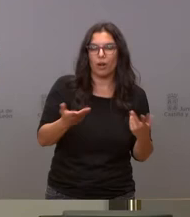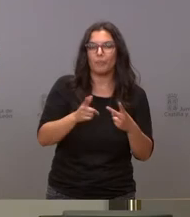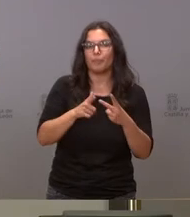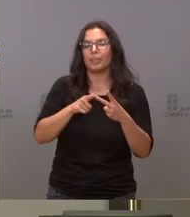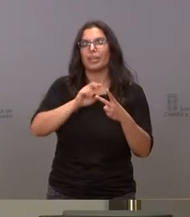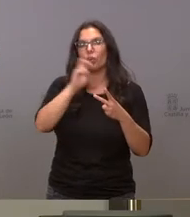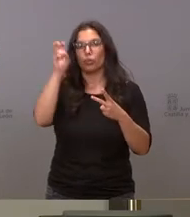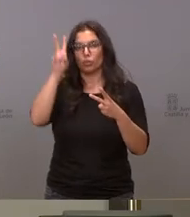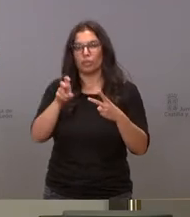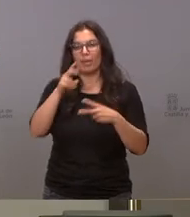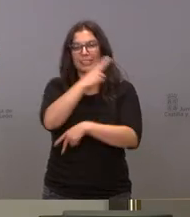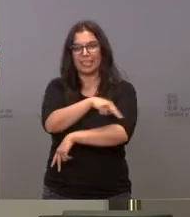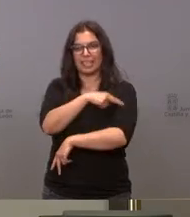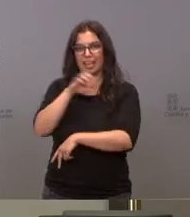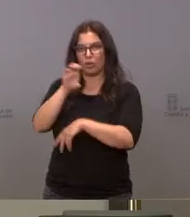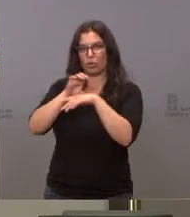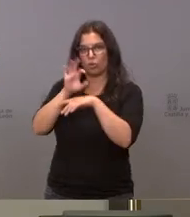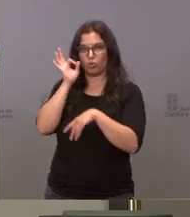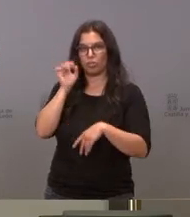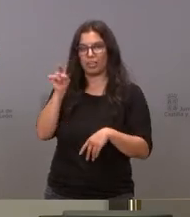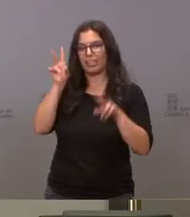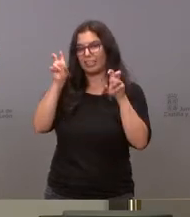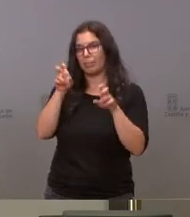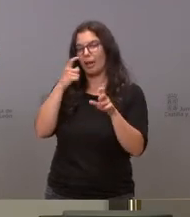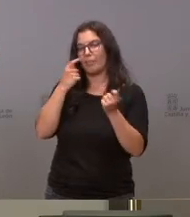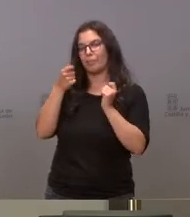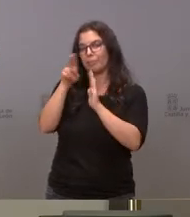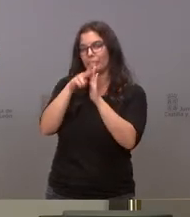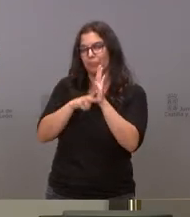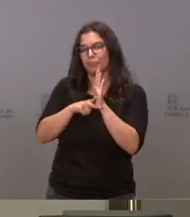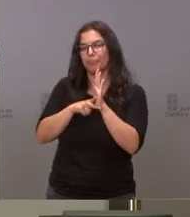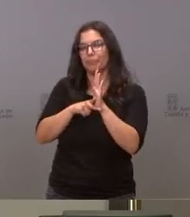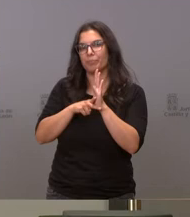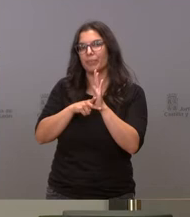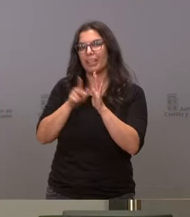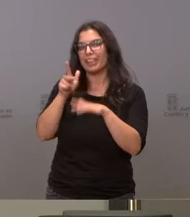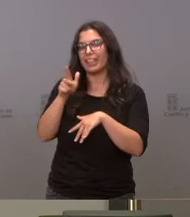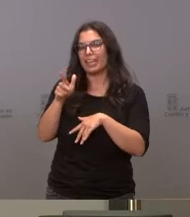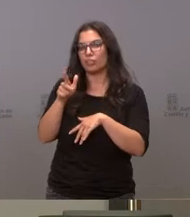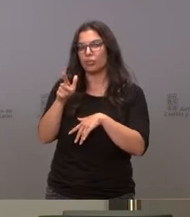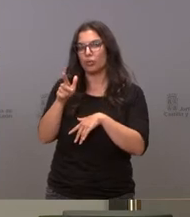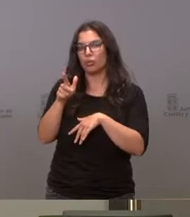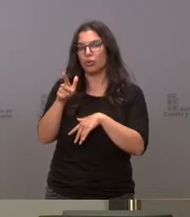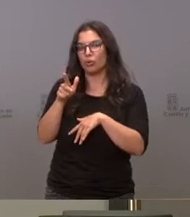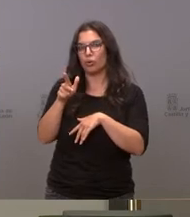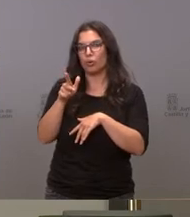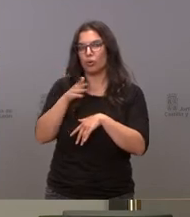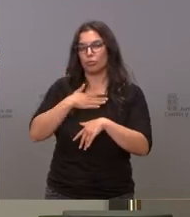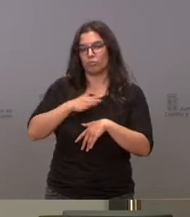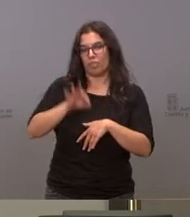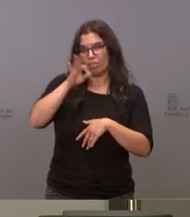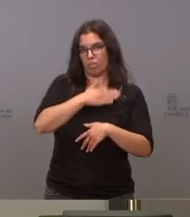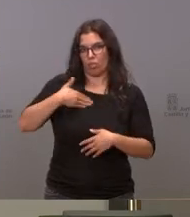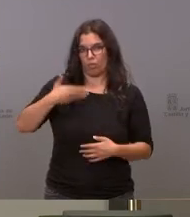consejera de Sanidad sobre la regulación del derecho a la eutanasia